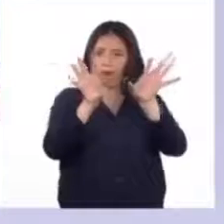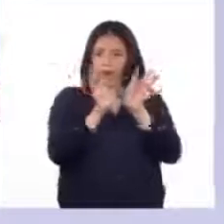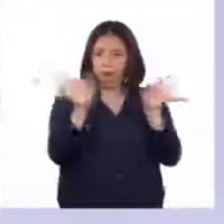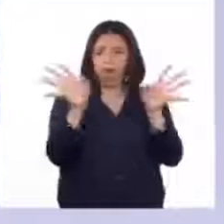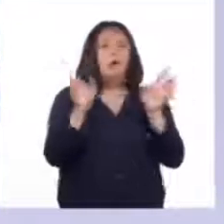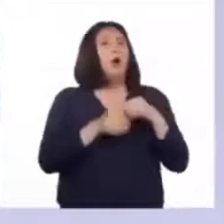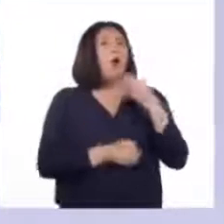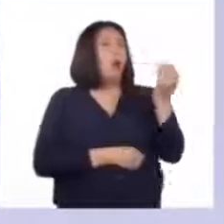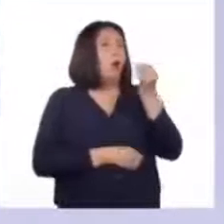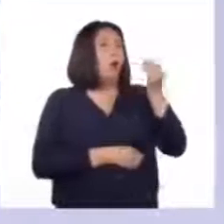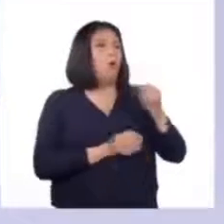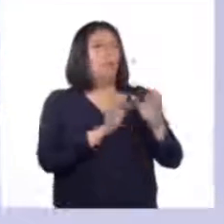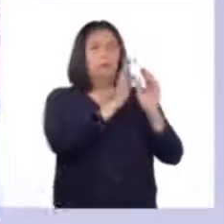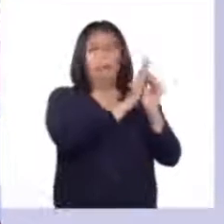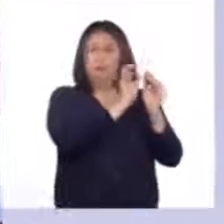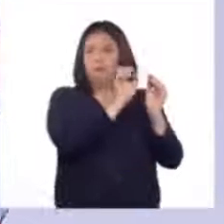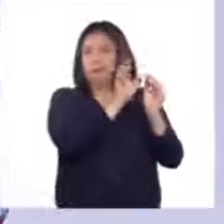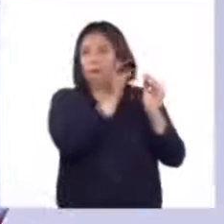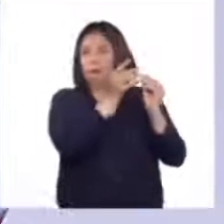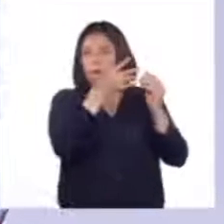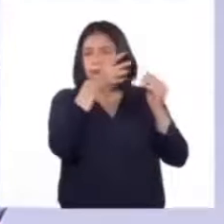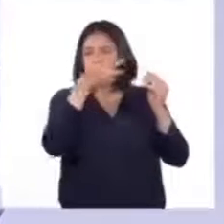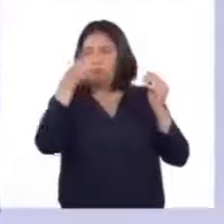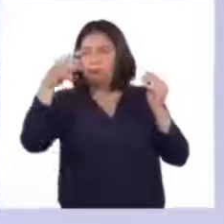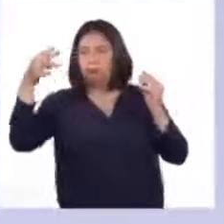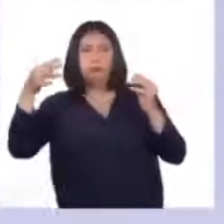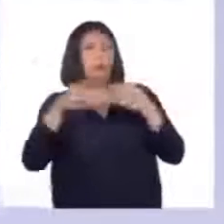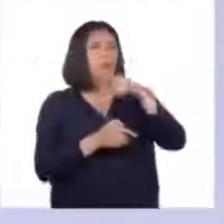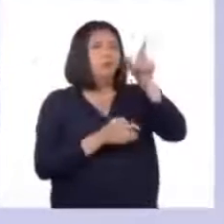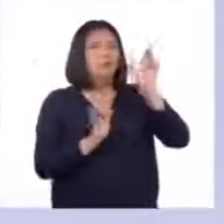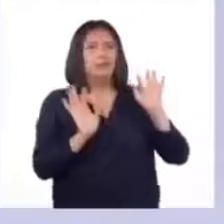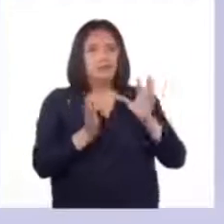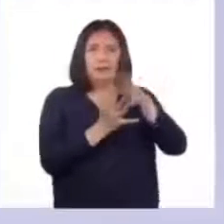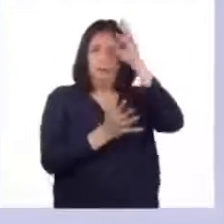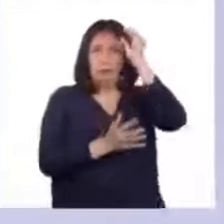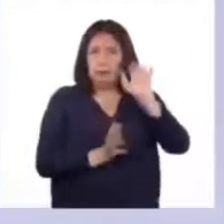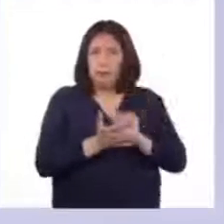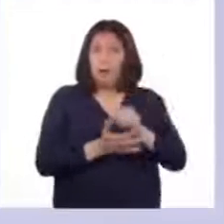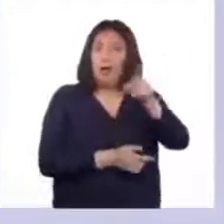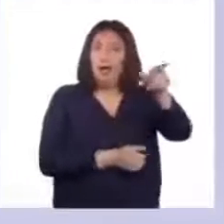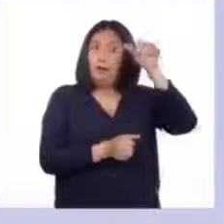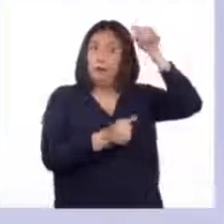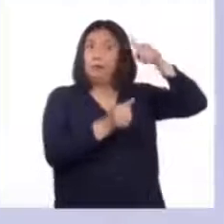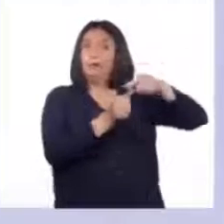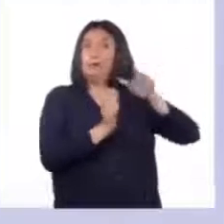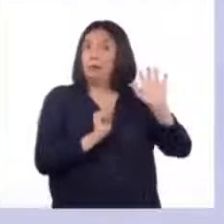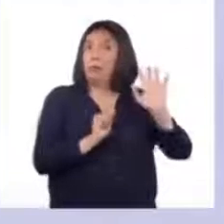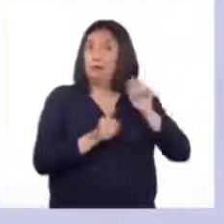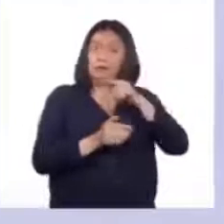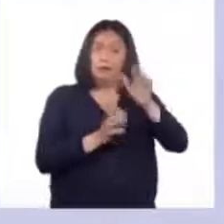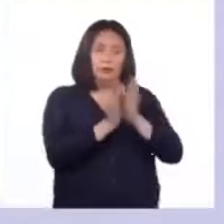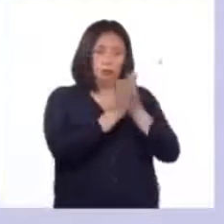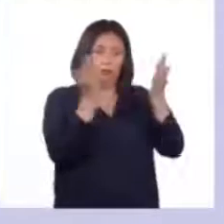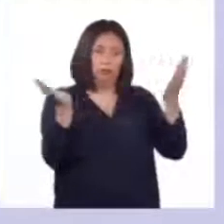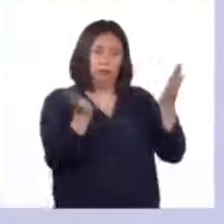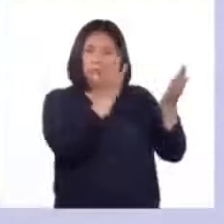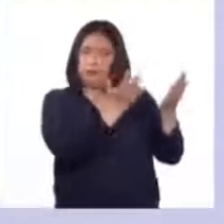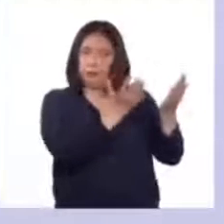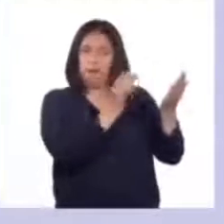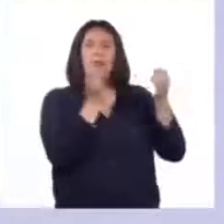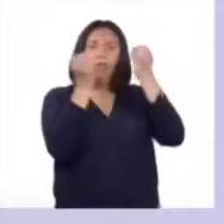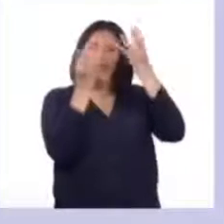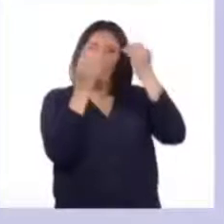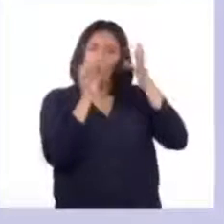un cuadro sinóptico o cualquier otro tipo que ustedes hayan aprendido. Recuerden que en su organizador deben presentar la